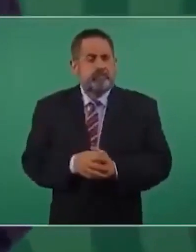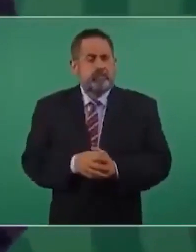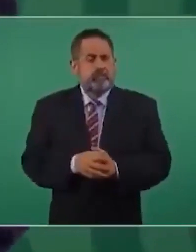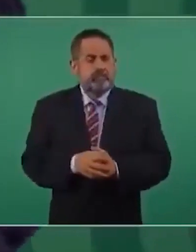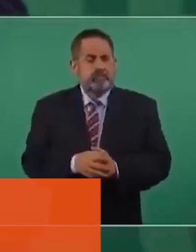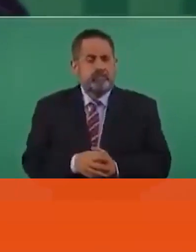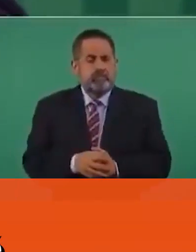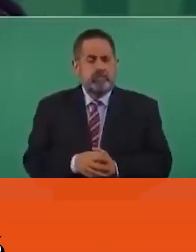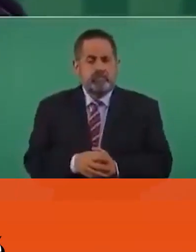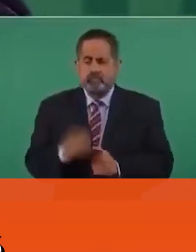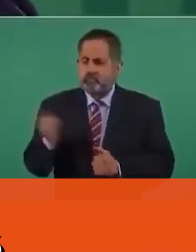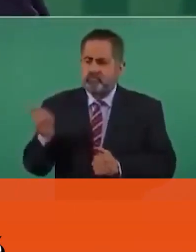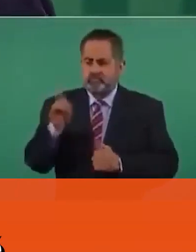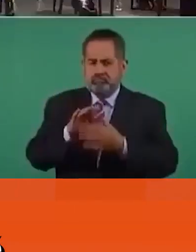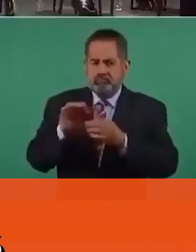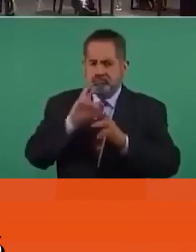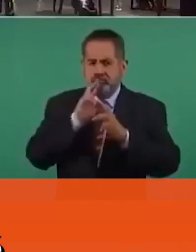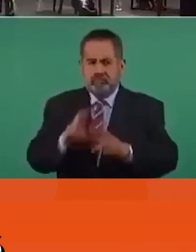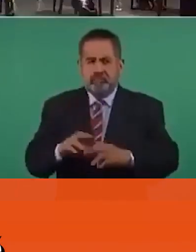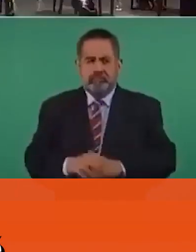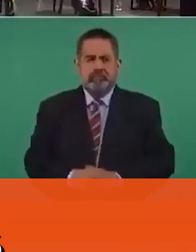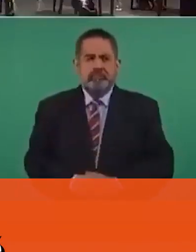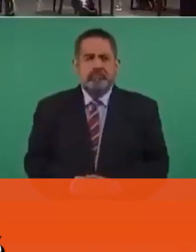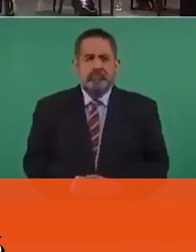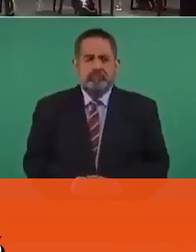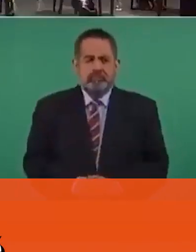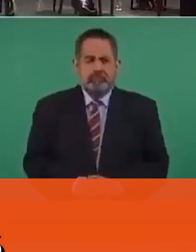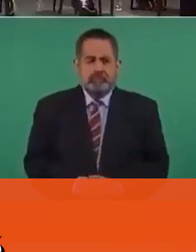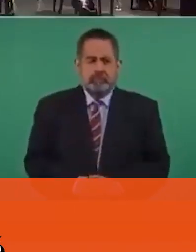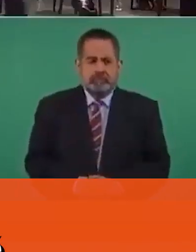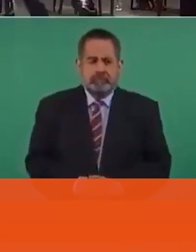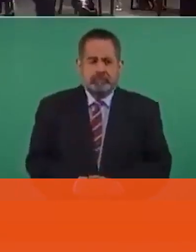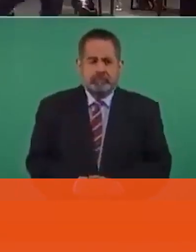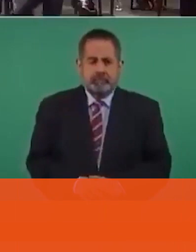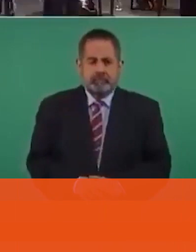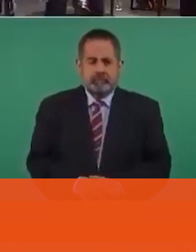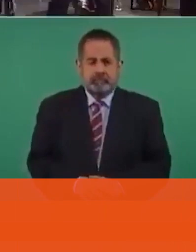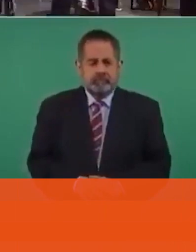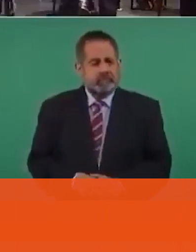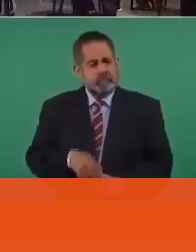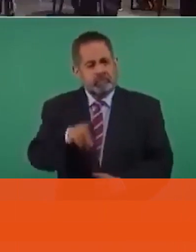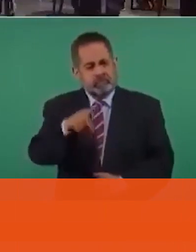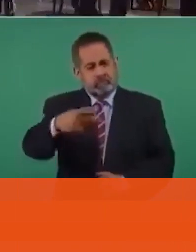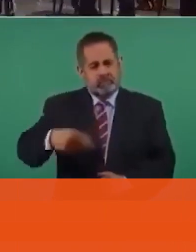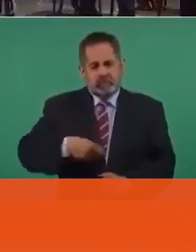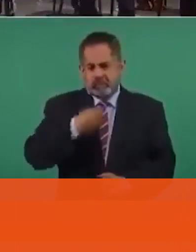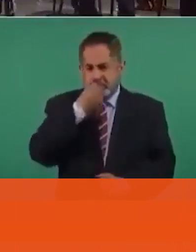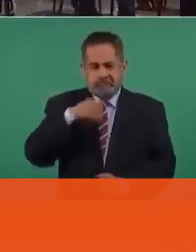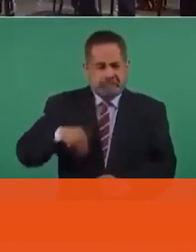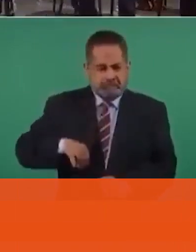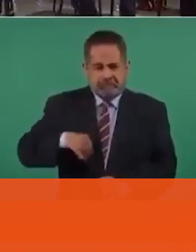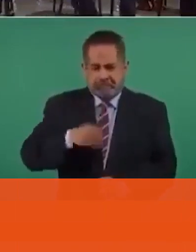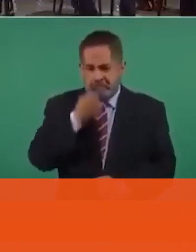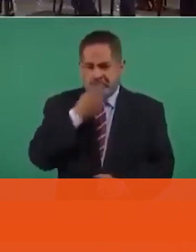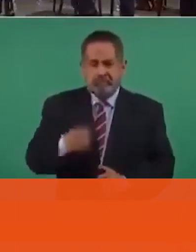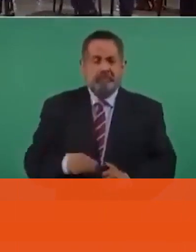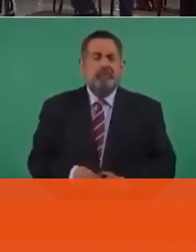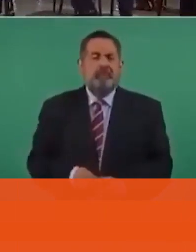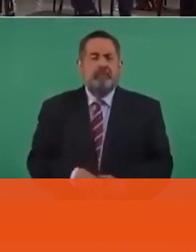le dejaría al presidente la respuesta. Es que es muy interesante tu pregunta, es muy interesante,